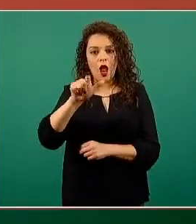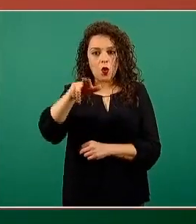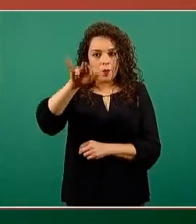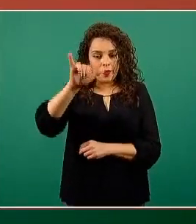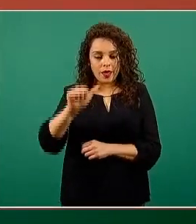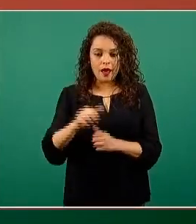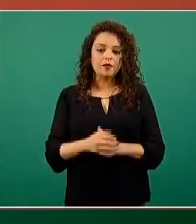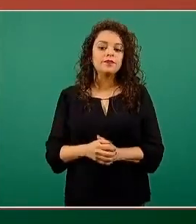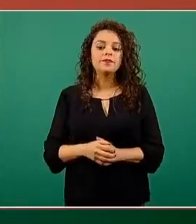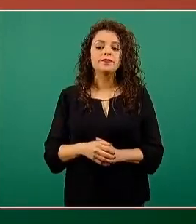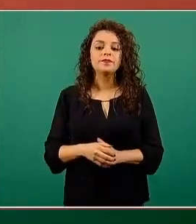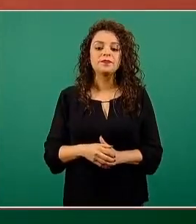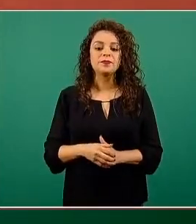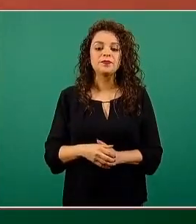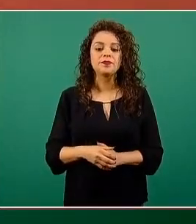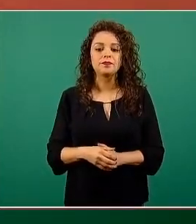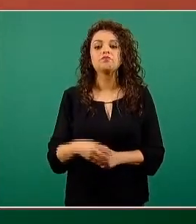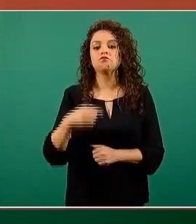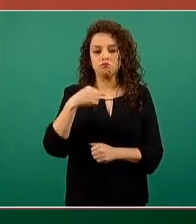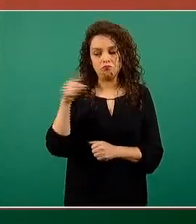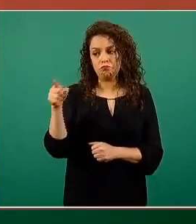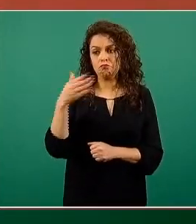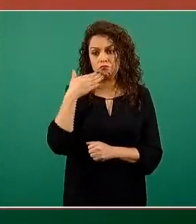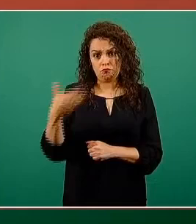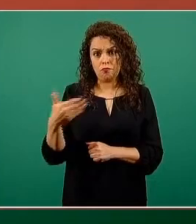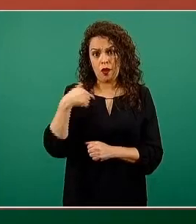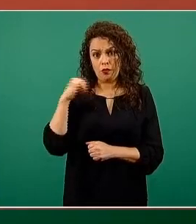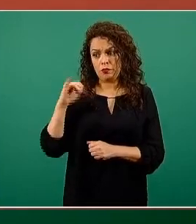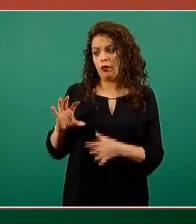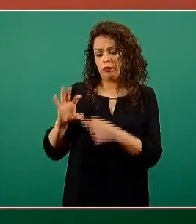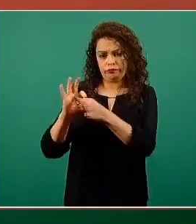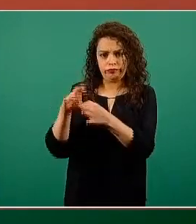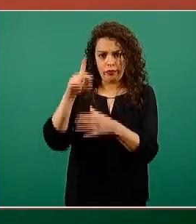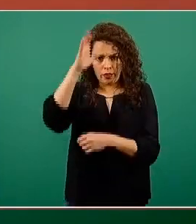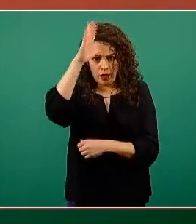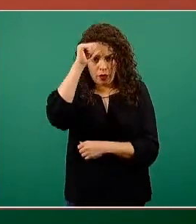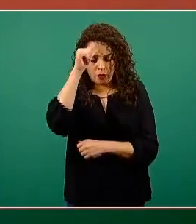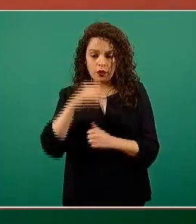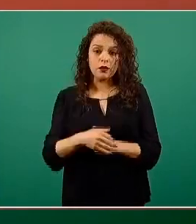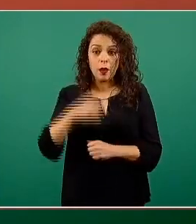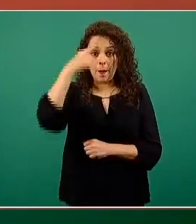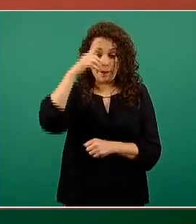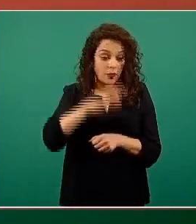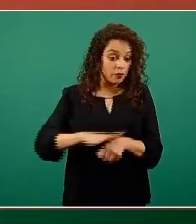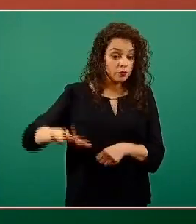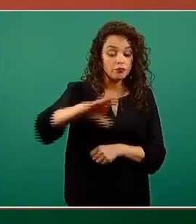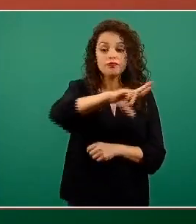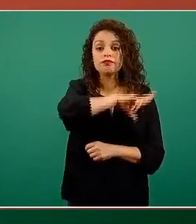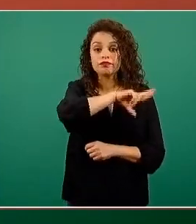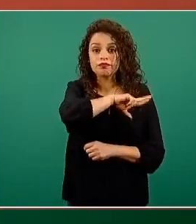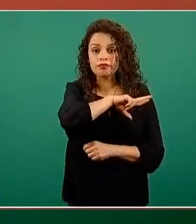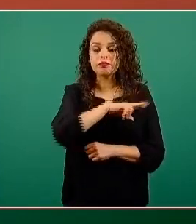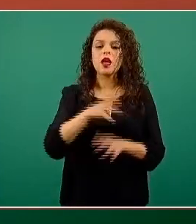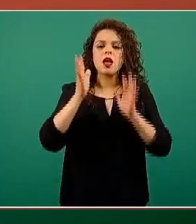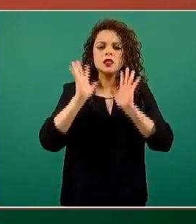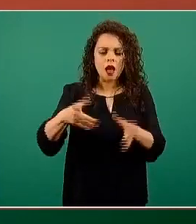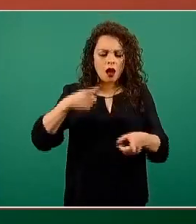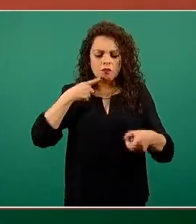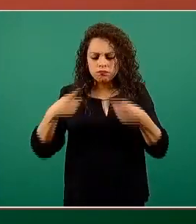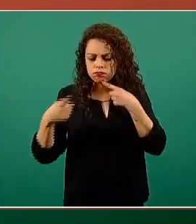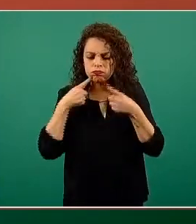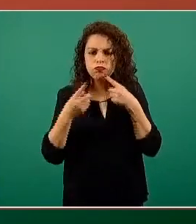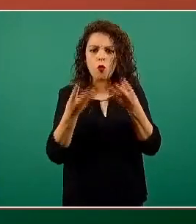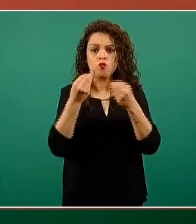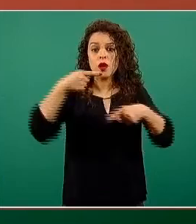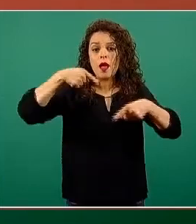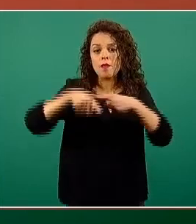porque ha sido plenamente. Para el sector privado, estamos en varias conversaciones que empezaron desde